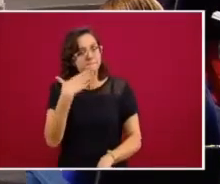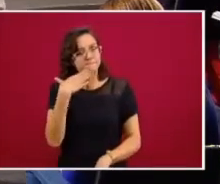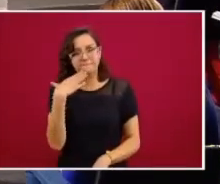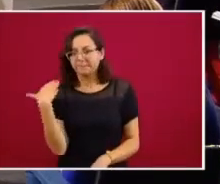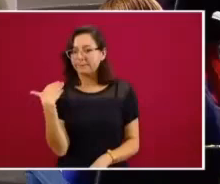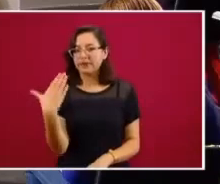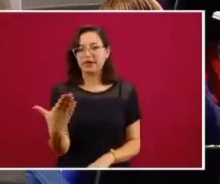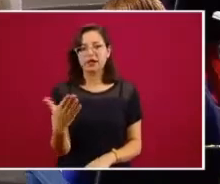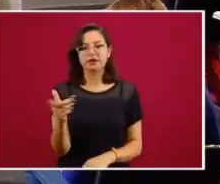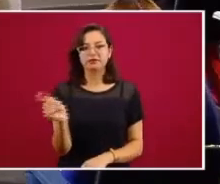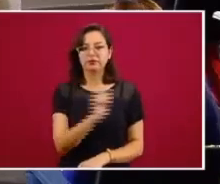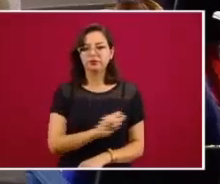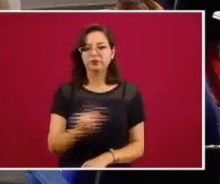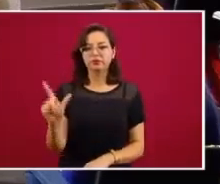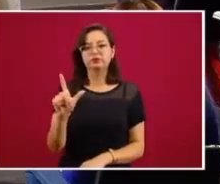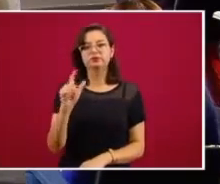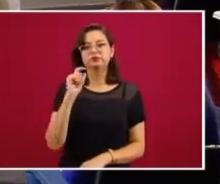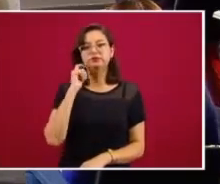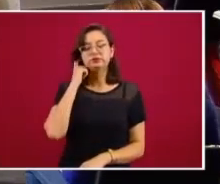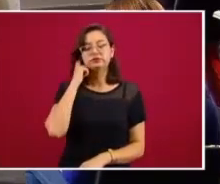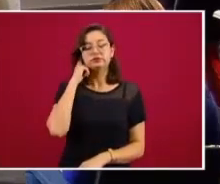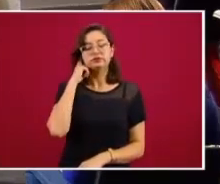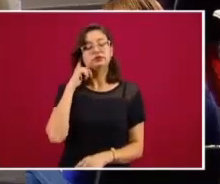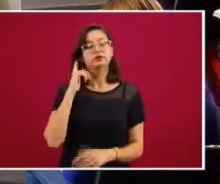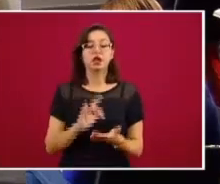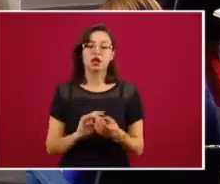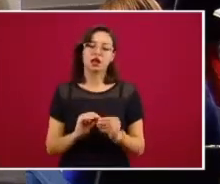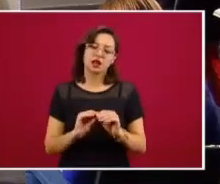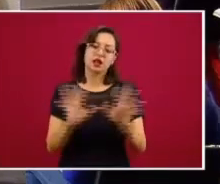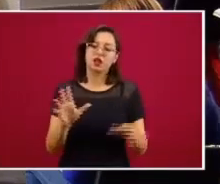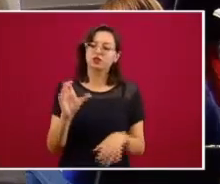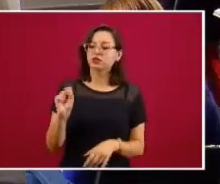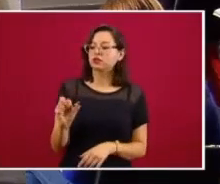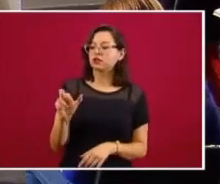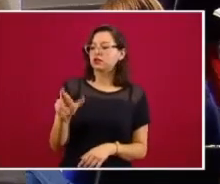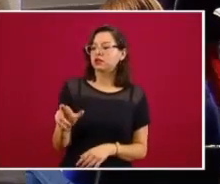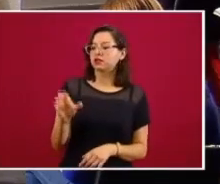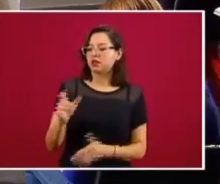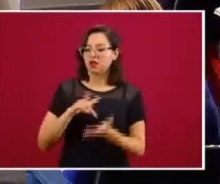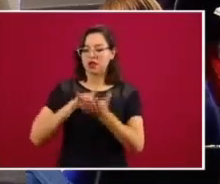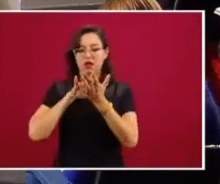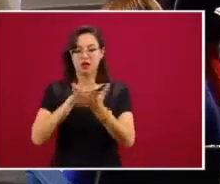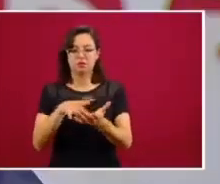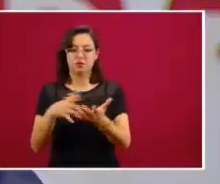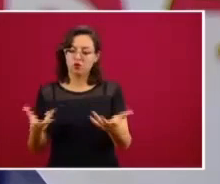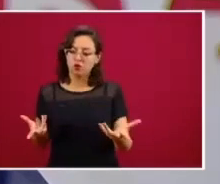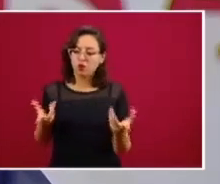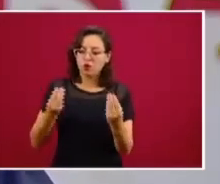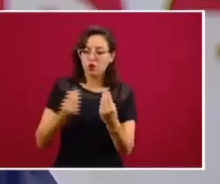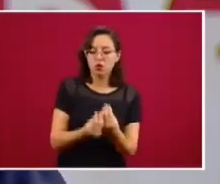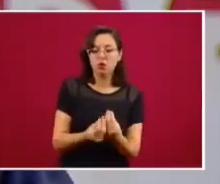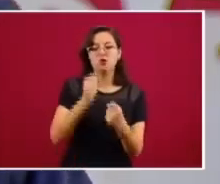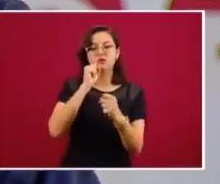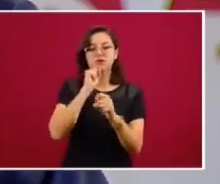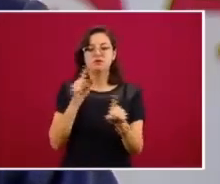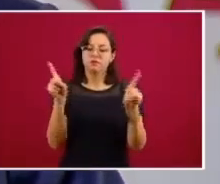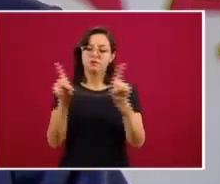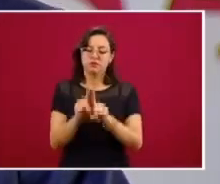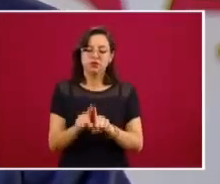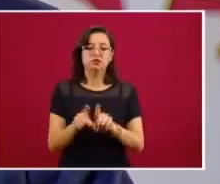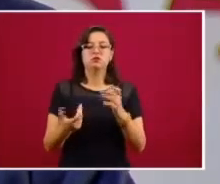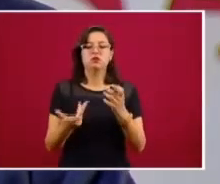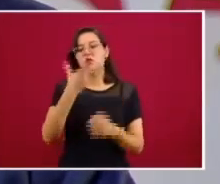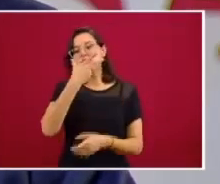mencionas, con el apoyo de la Secretaría de Relaciones Exteriores, con las